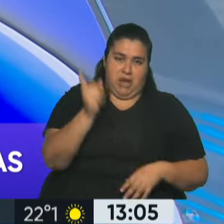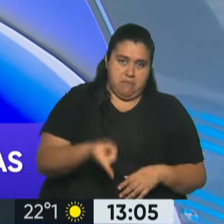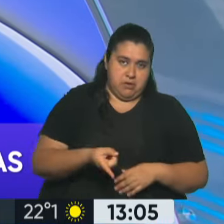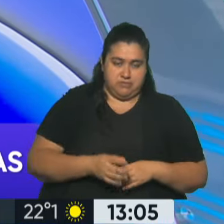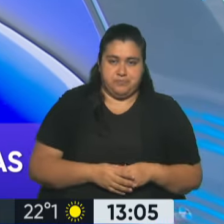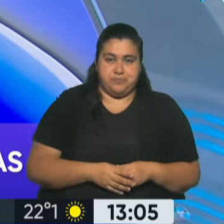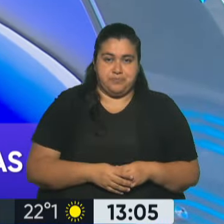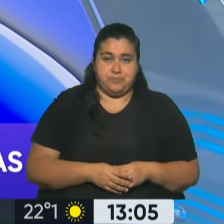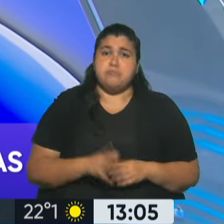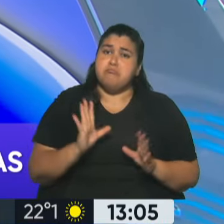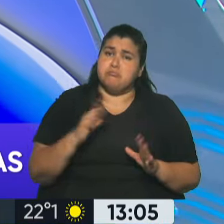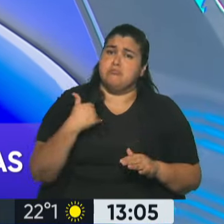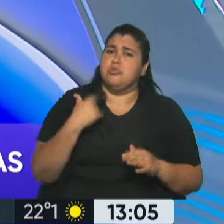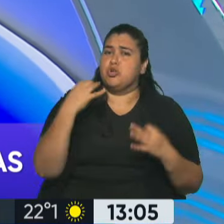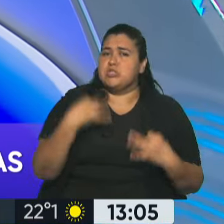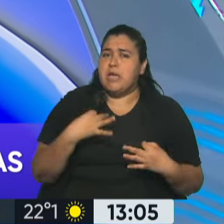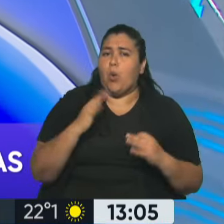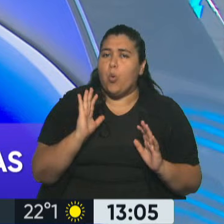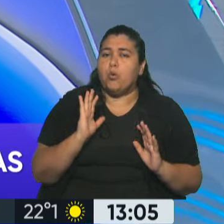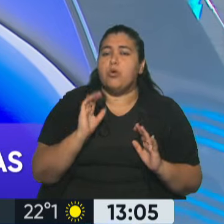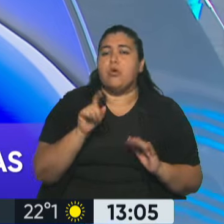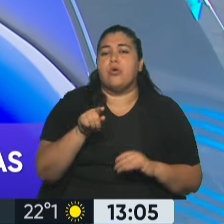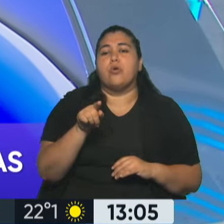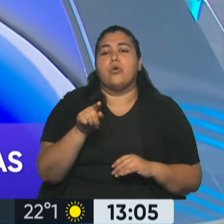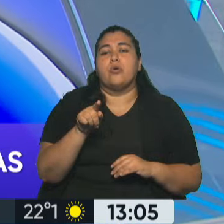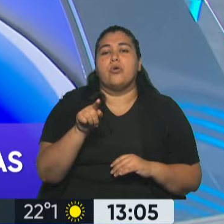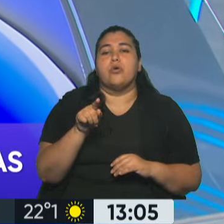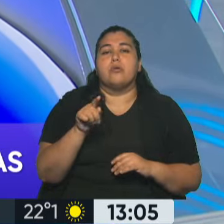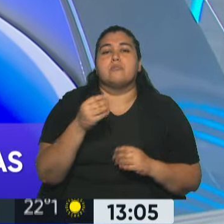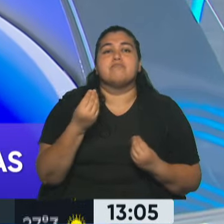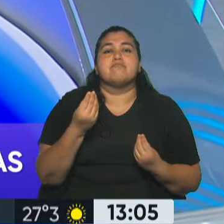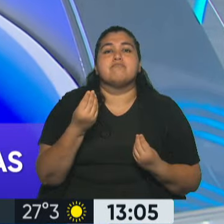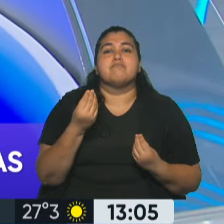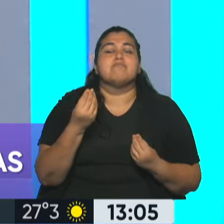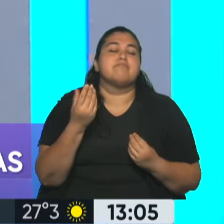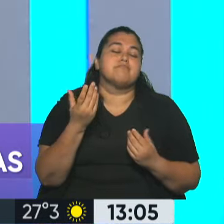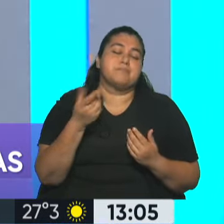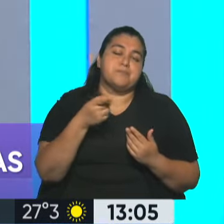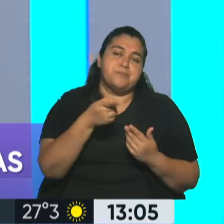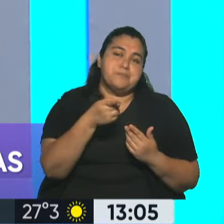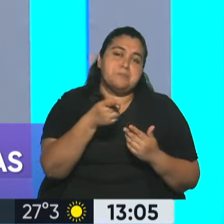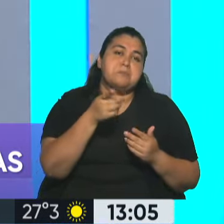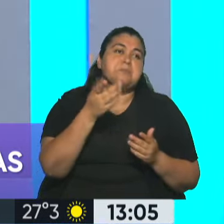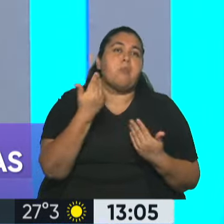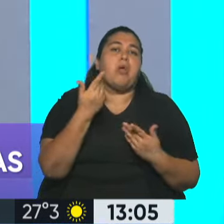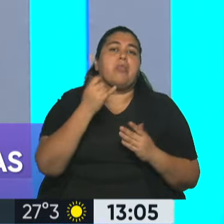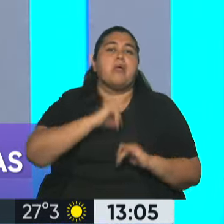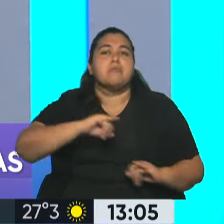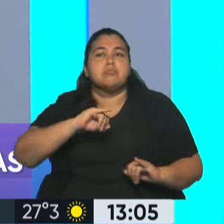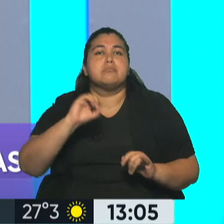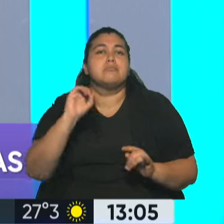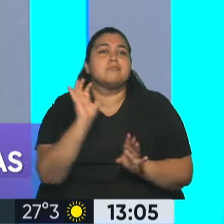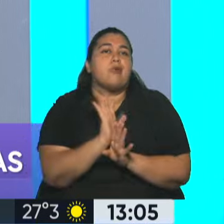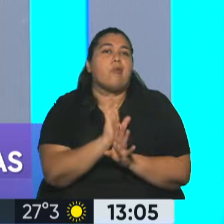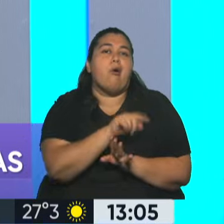estoy seguro que no fue el espíritu del organismo salir a aplicar multas por todos